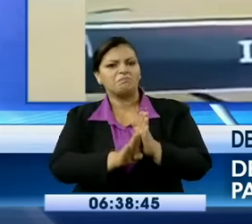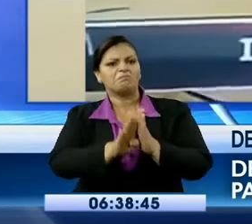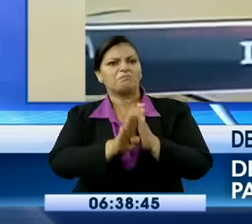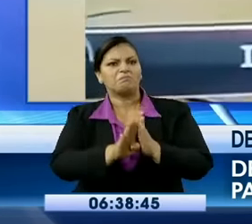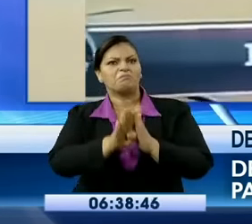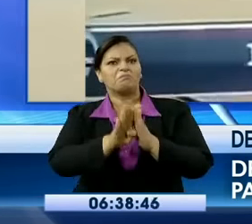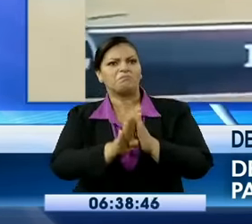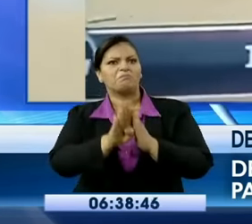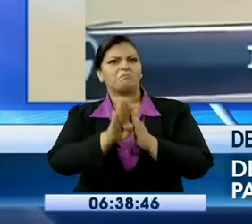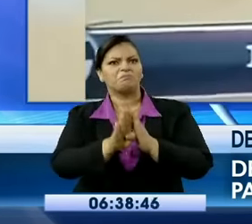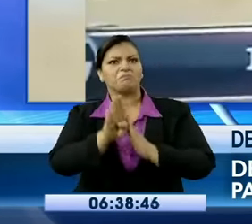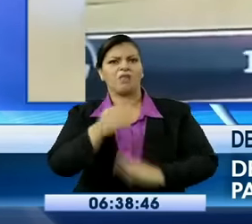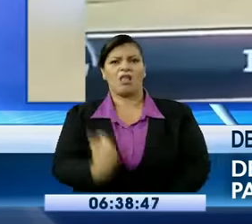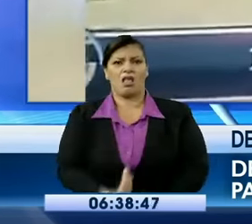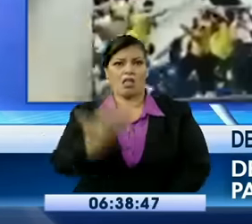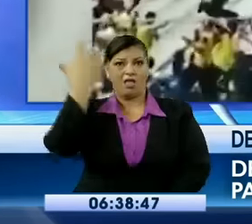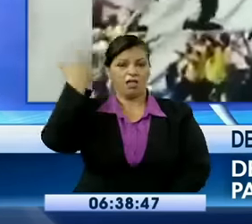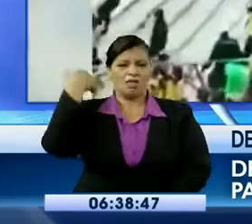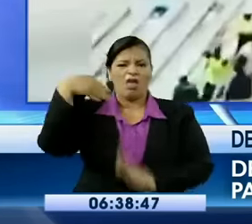algunos lo dejaron.